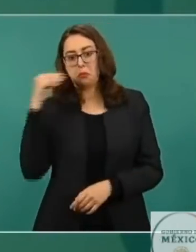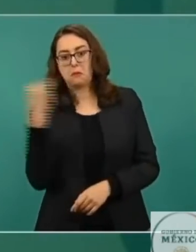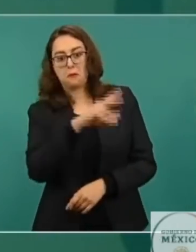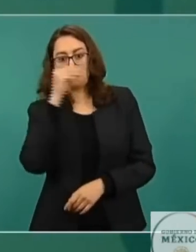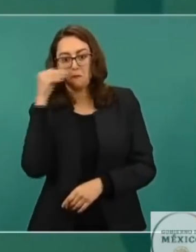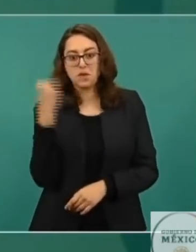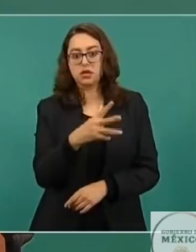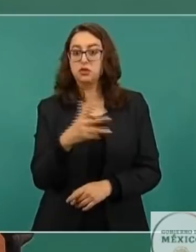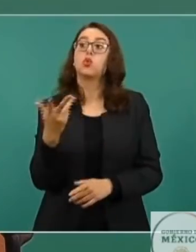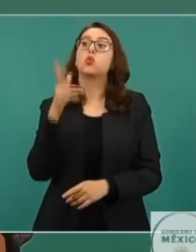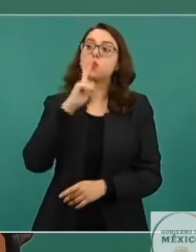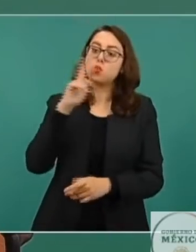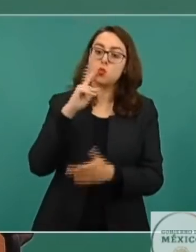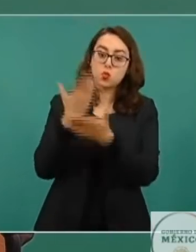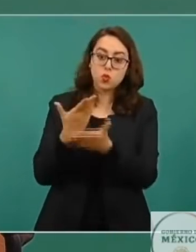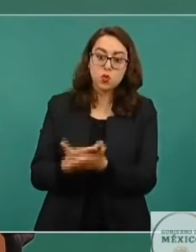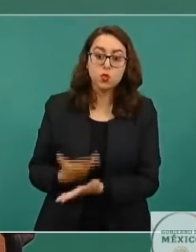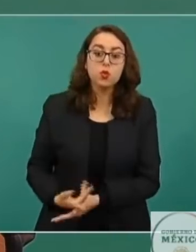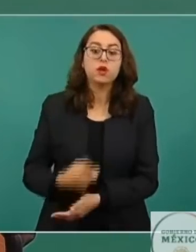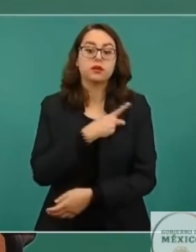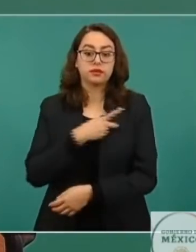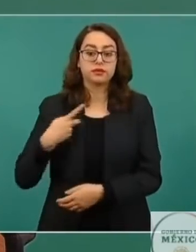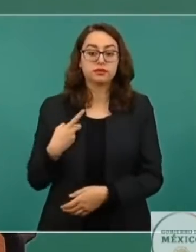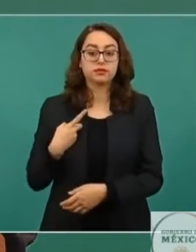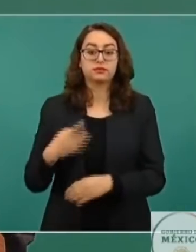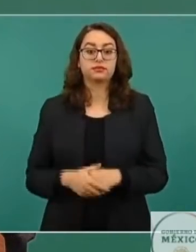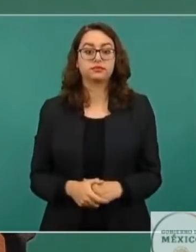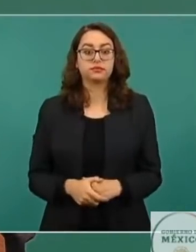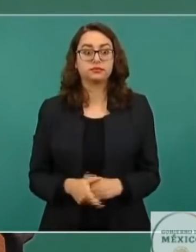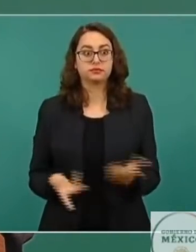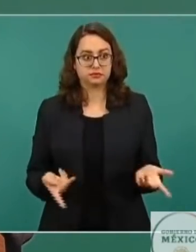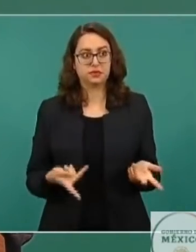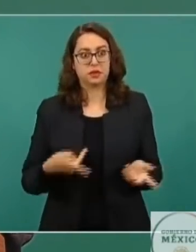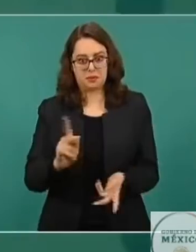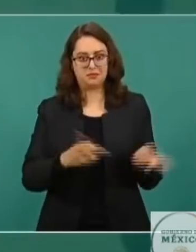es Y dar la cara.